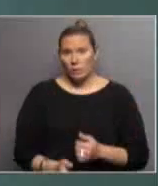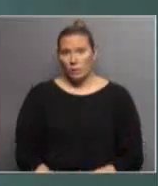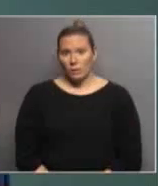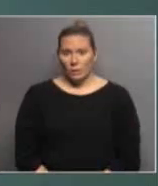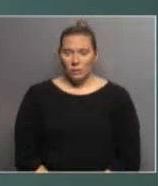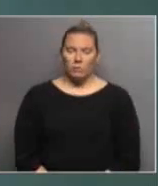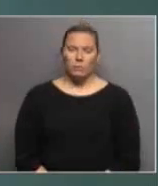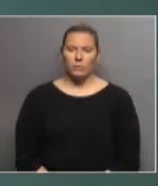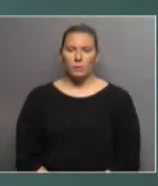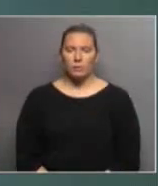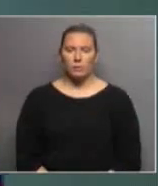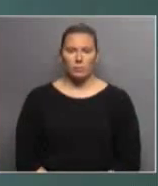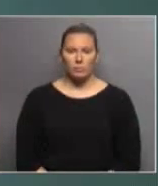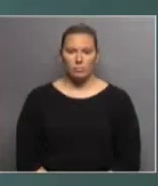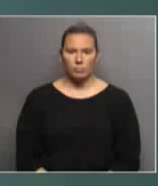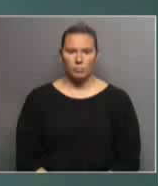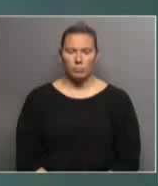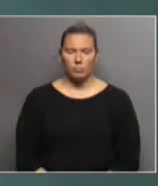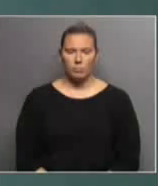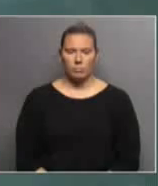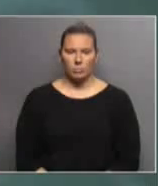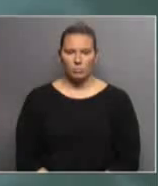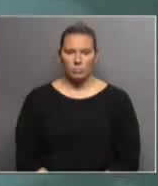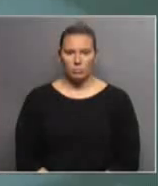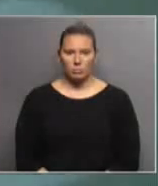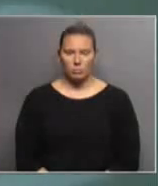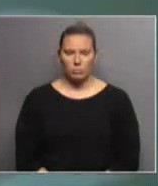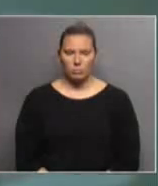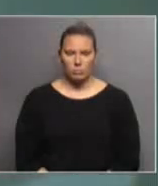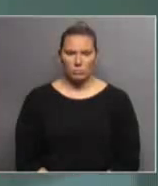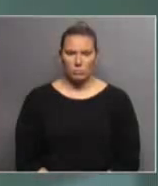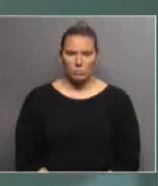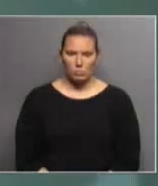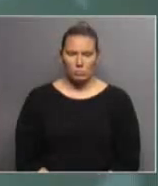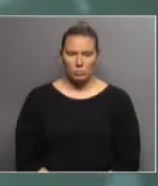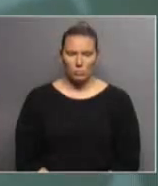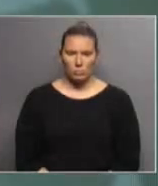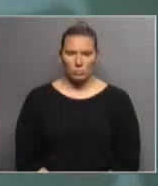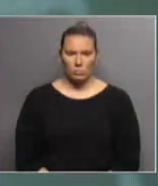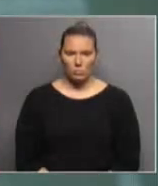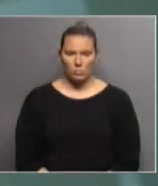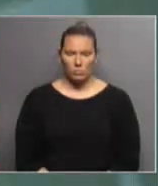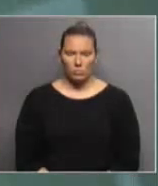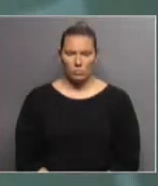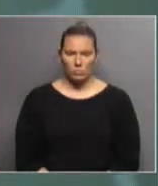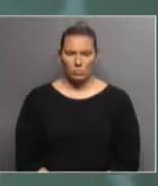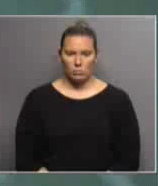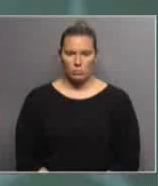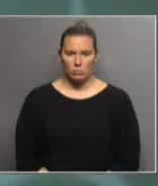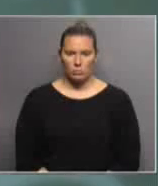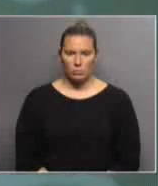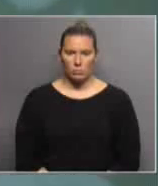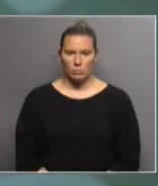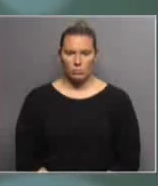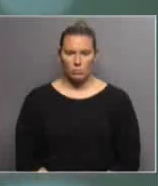Bueno, todavía esa situación se sigue estudiando en la comisión, en el parlamento, nosotros hemos ido el año pasado,